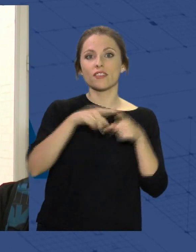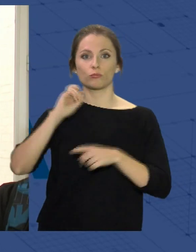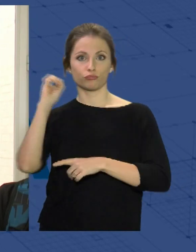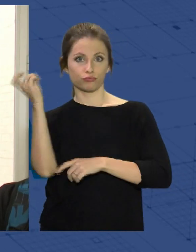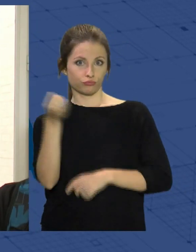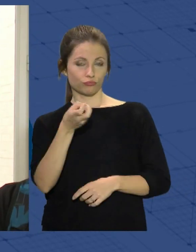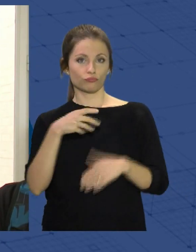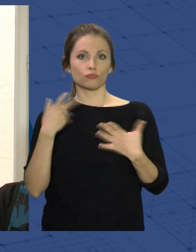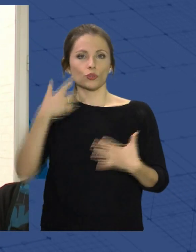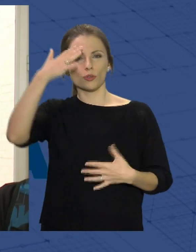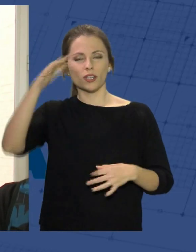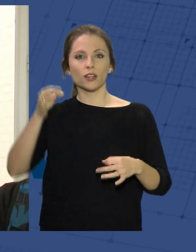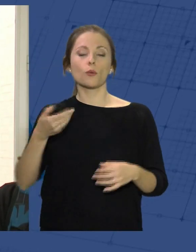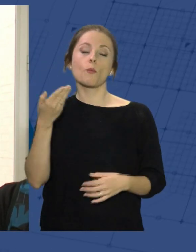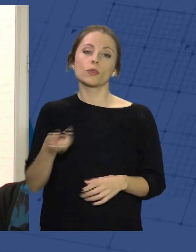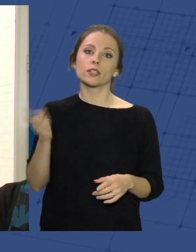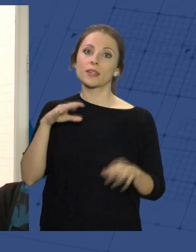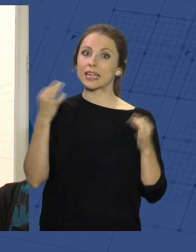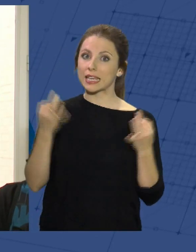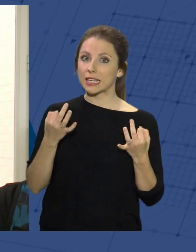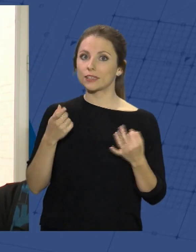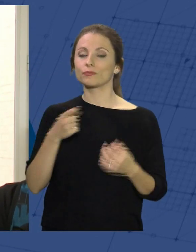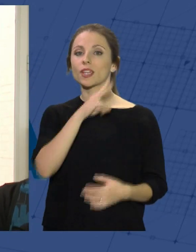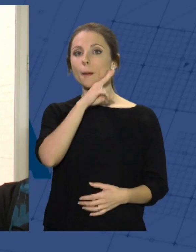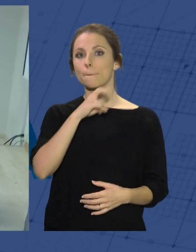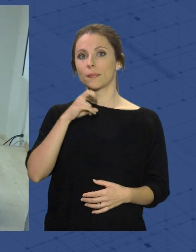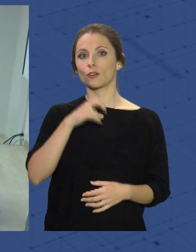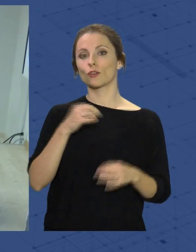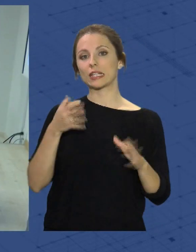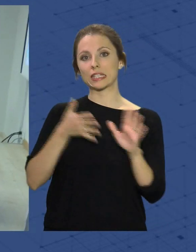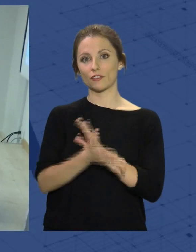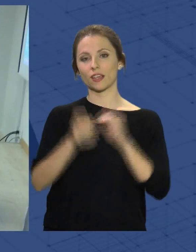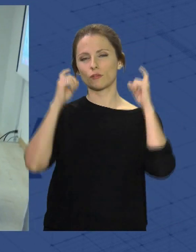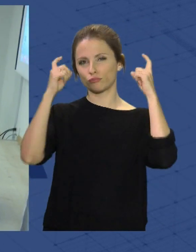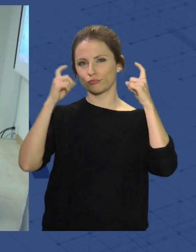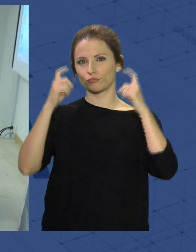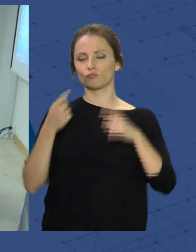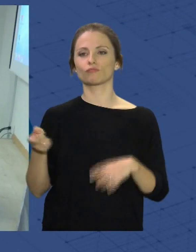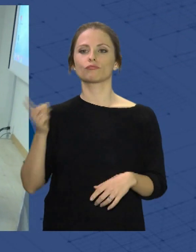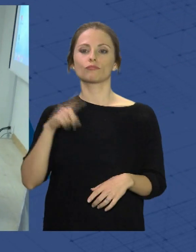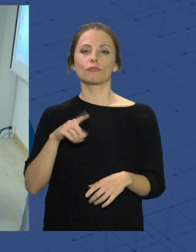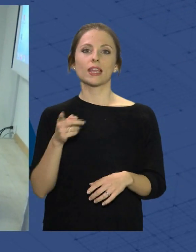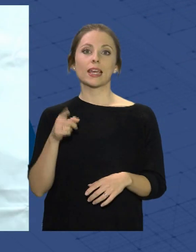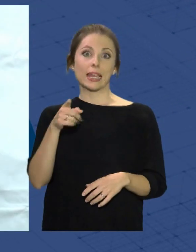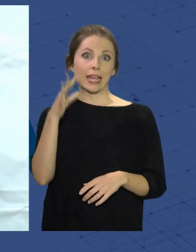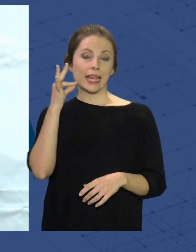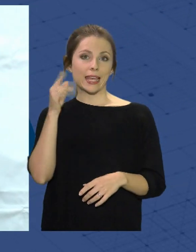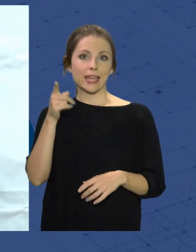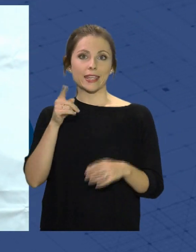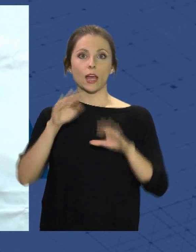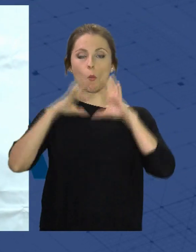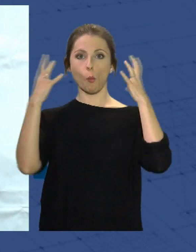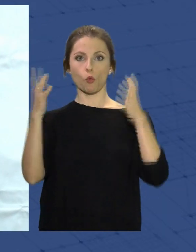creo que también es muy importante los valores que suponen tener disciplina. Volvemos con Carmen Martín, una auténtica trotamundo del